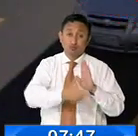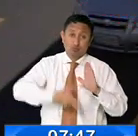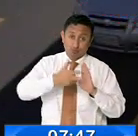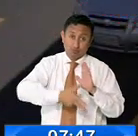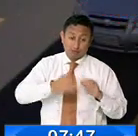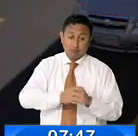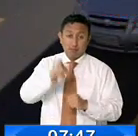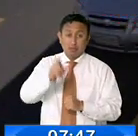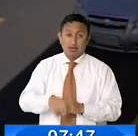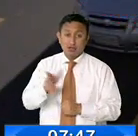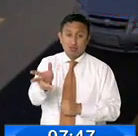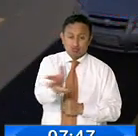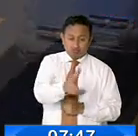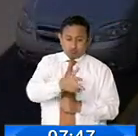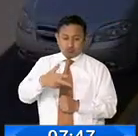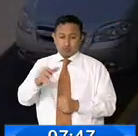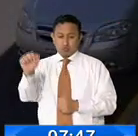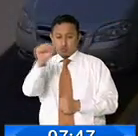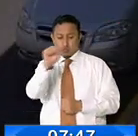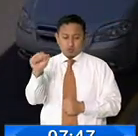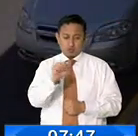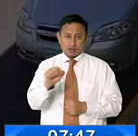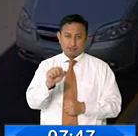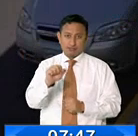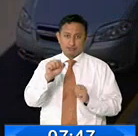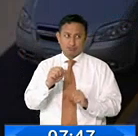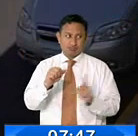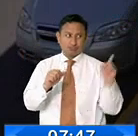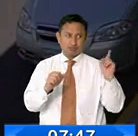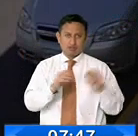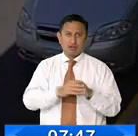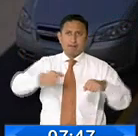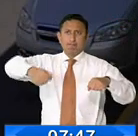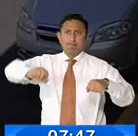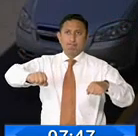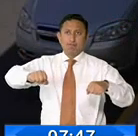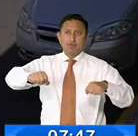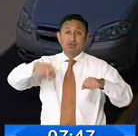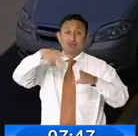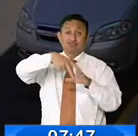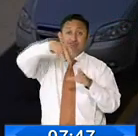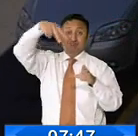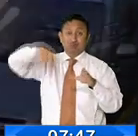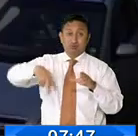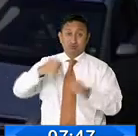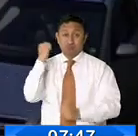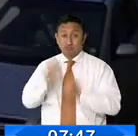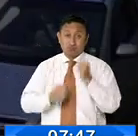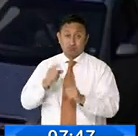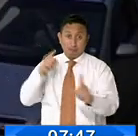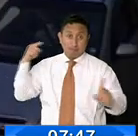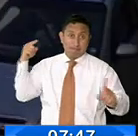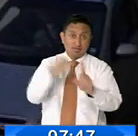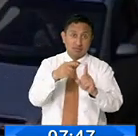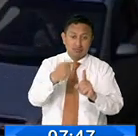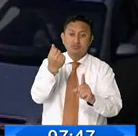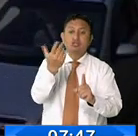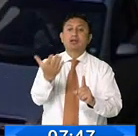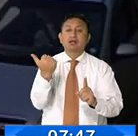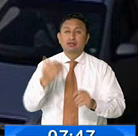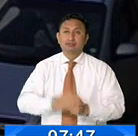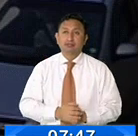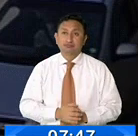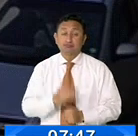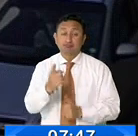quien conducía se estacionó. Aparece en escena una motocicleta. El copiloto se baja y va directamente en busca del dinero,